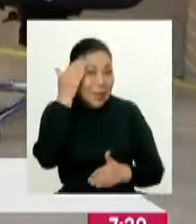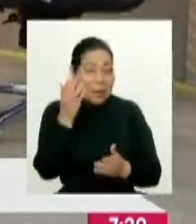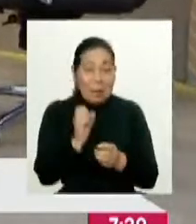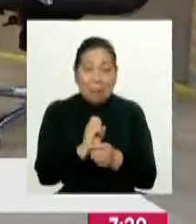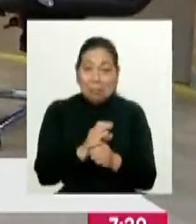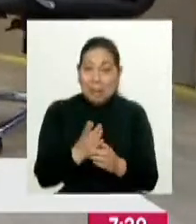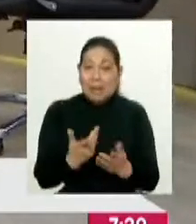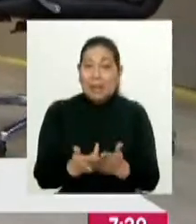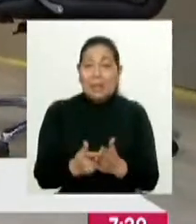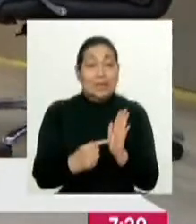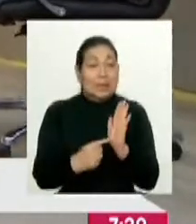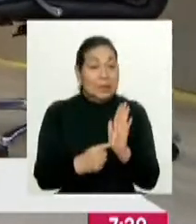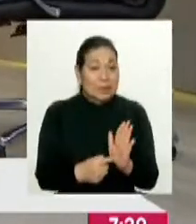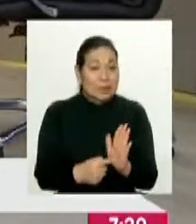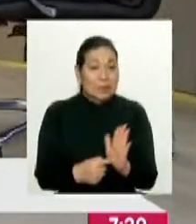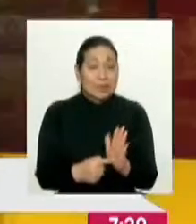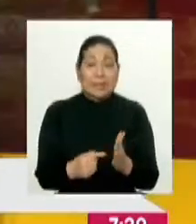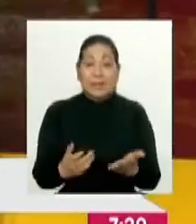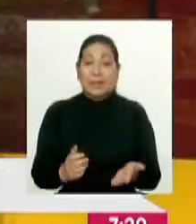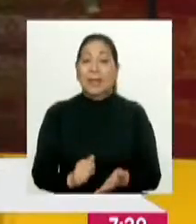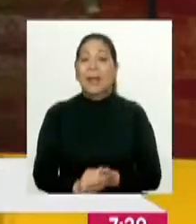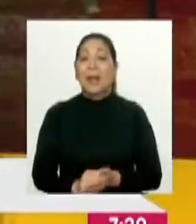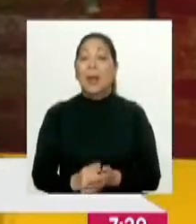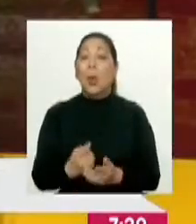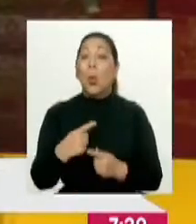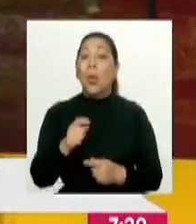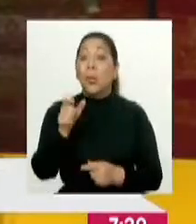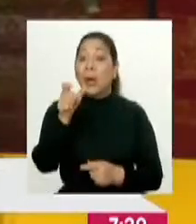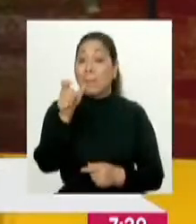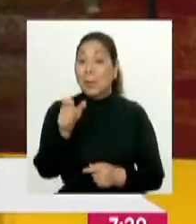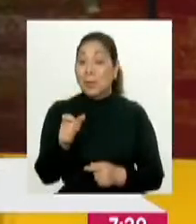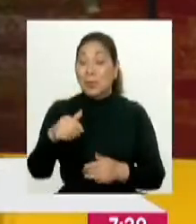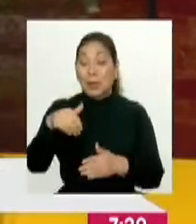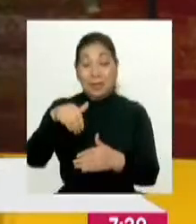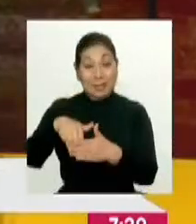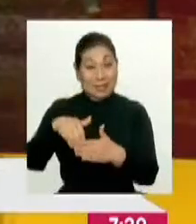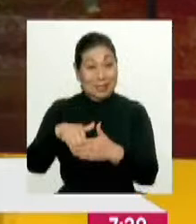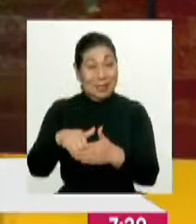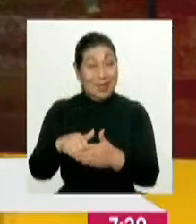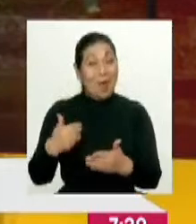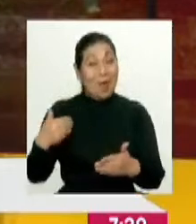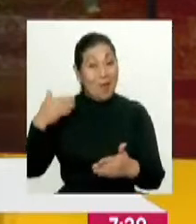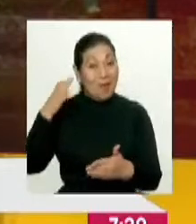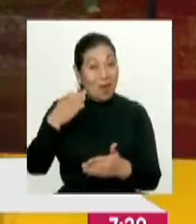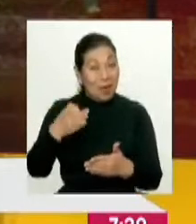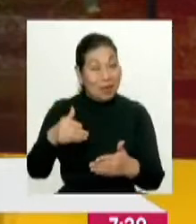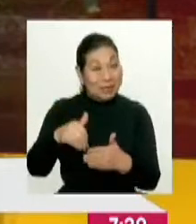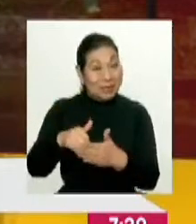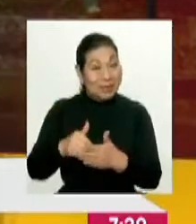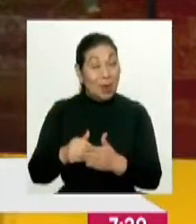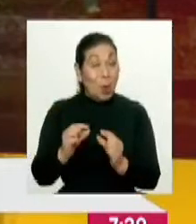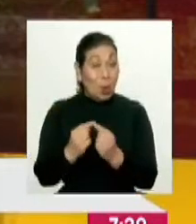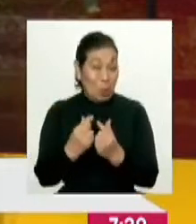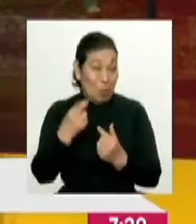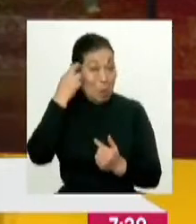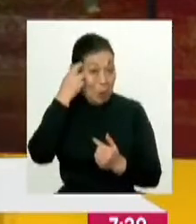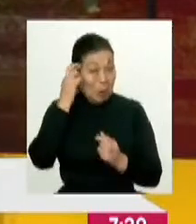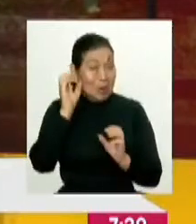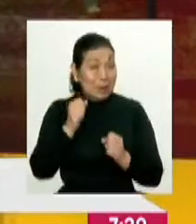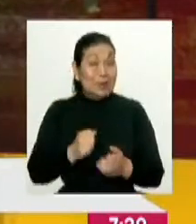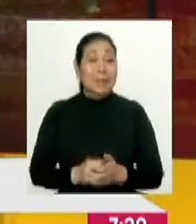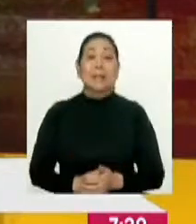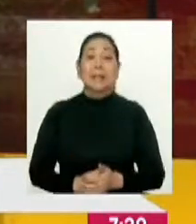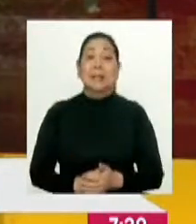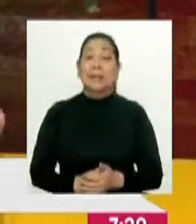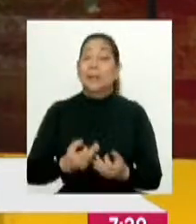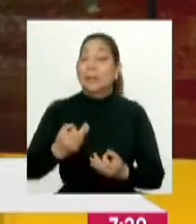pandemia. La presencialidad, ¿no? Que un candidato, una candidata y también el partido político, porque vamos a hablar de